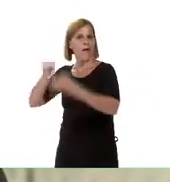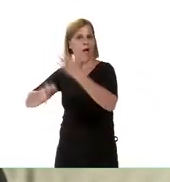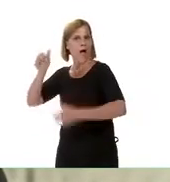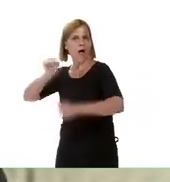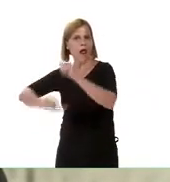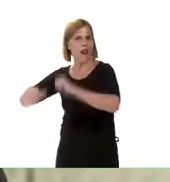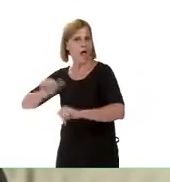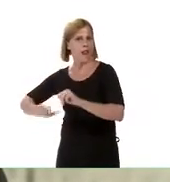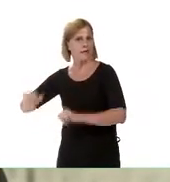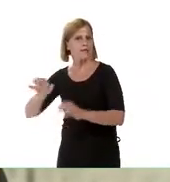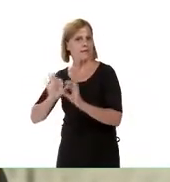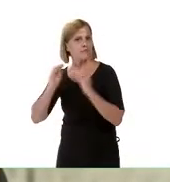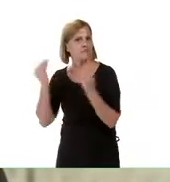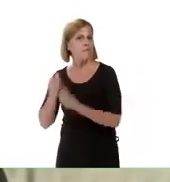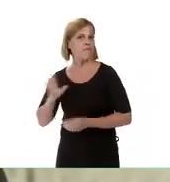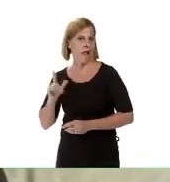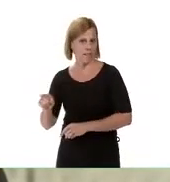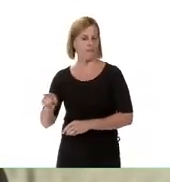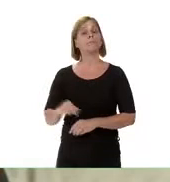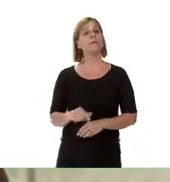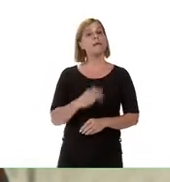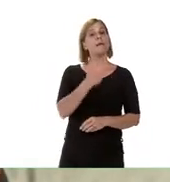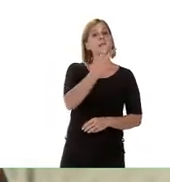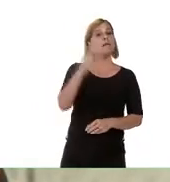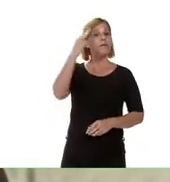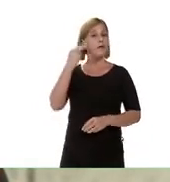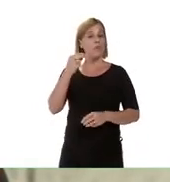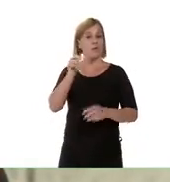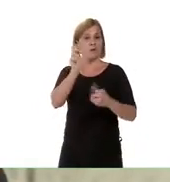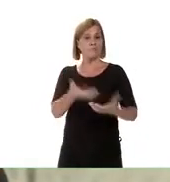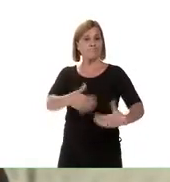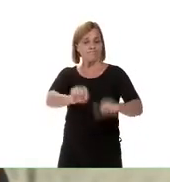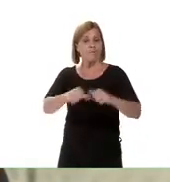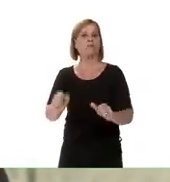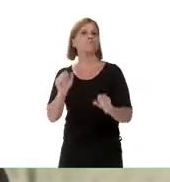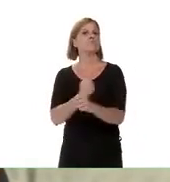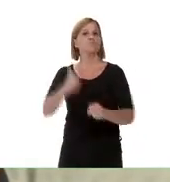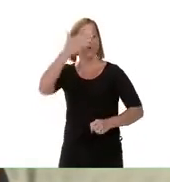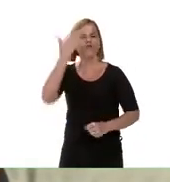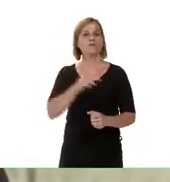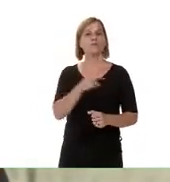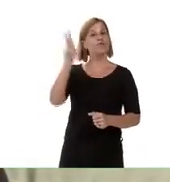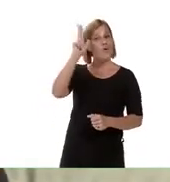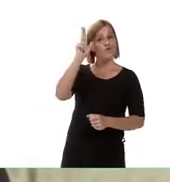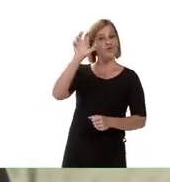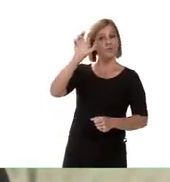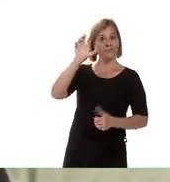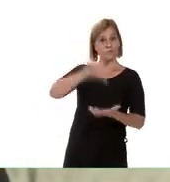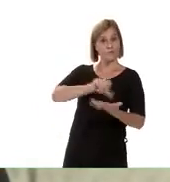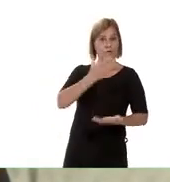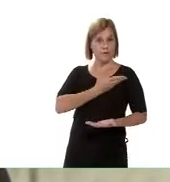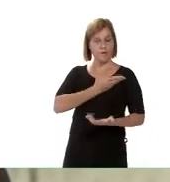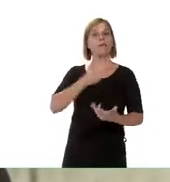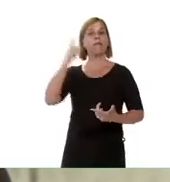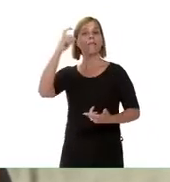estudio. De estos 39 casos positivos, 8 corresponden a la ciudad de Santa Fe y 10